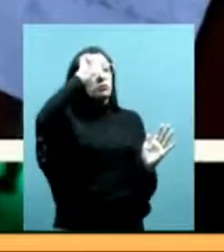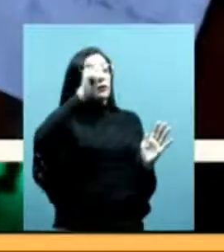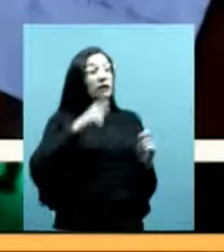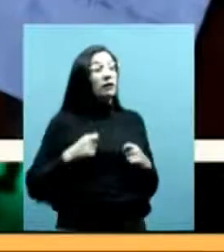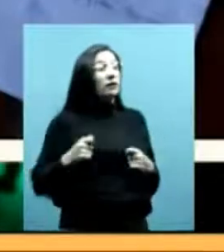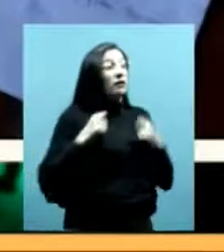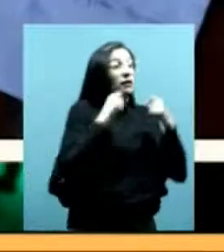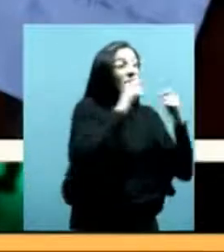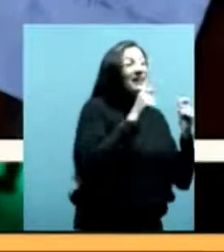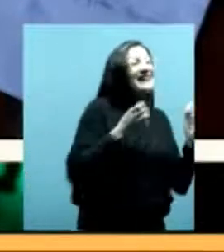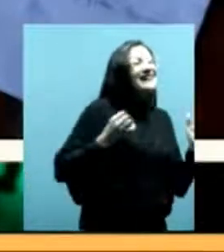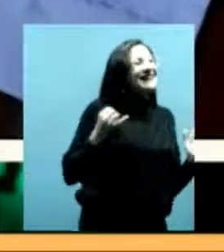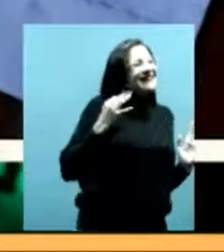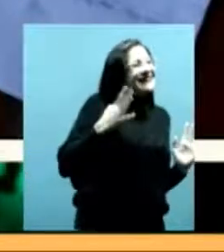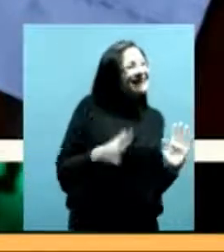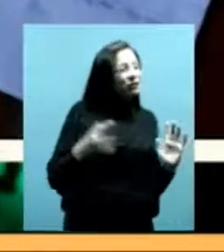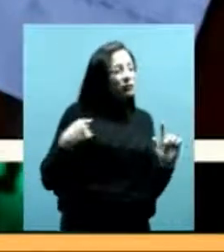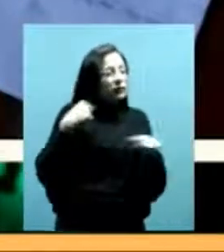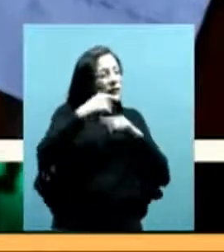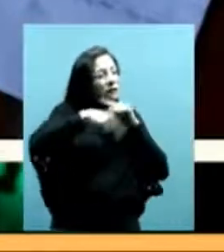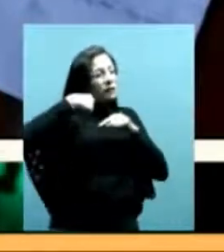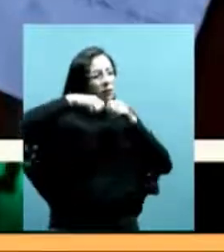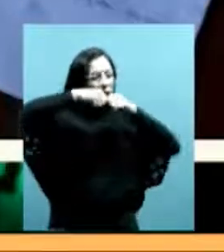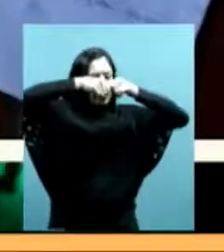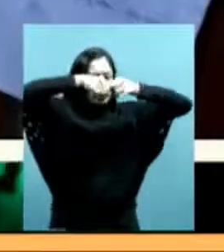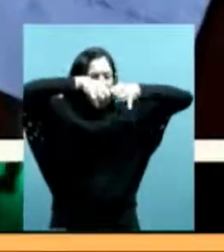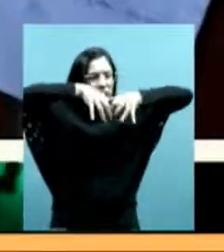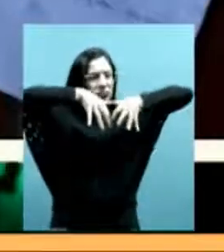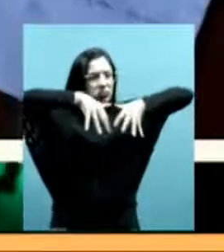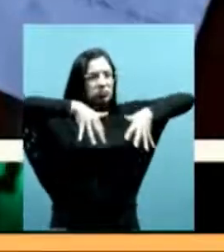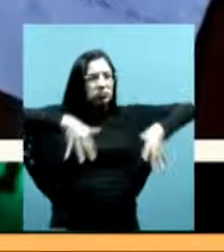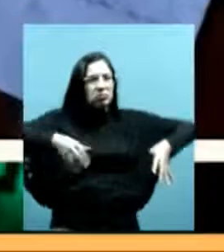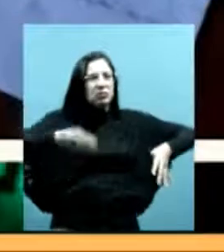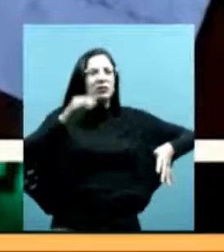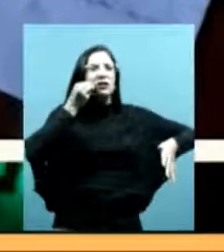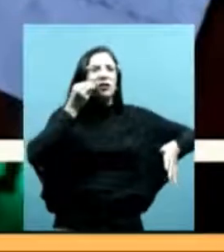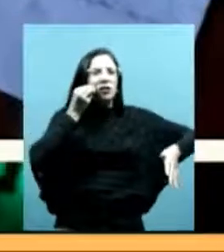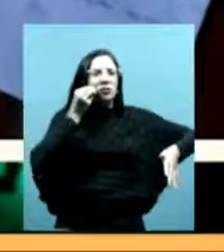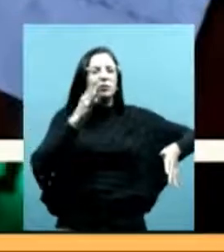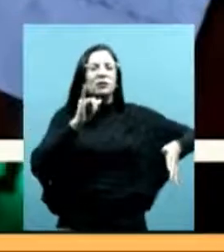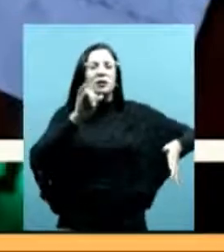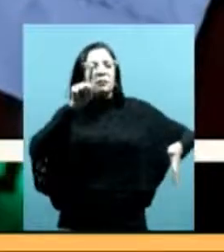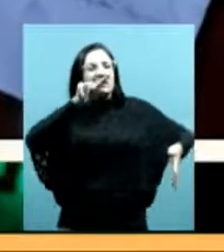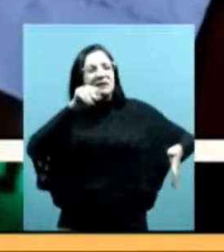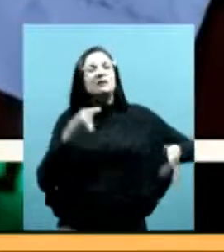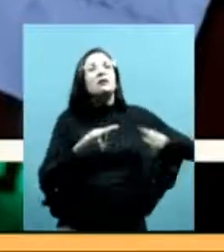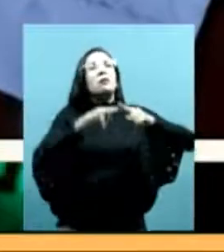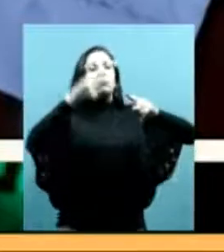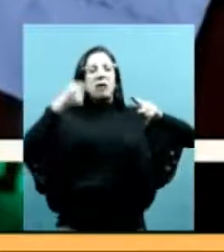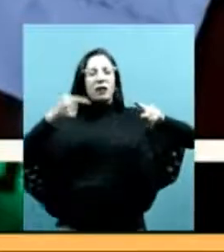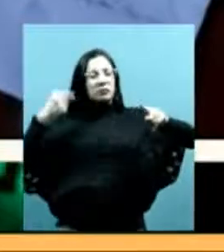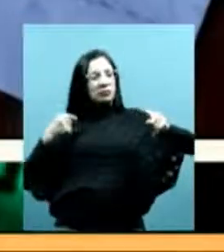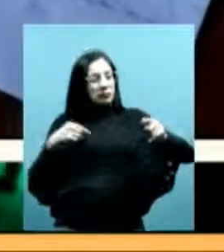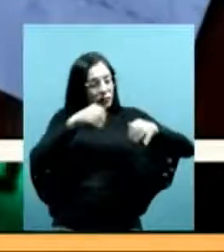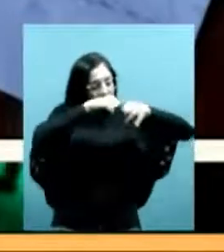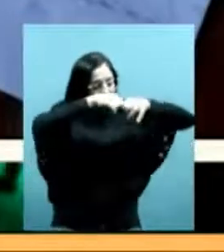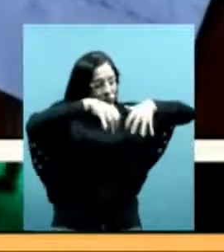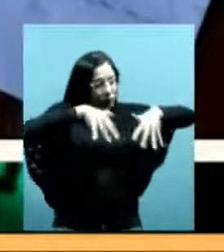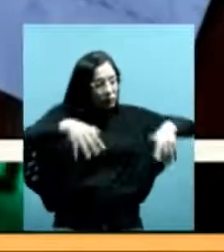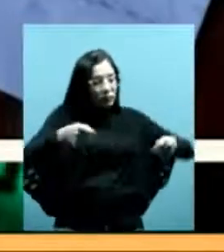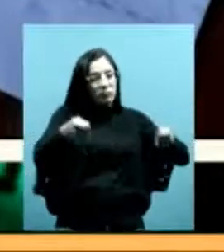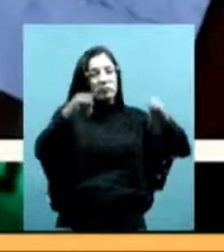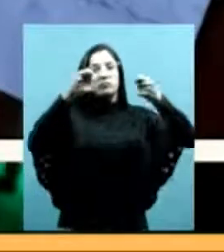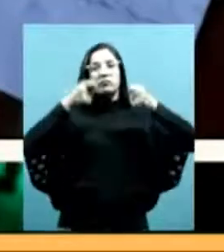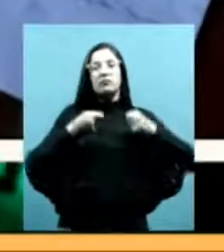ese árbol viajó más al sur en la Patagonia a conversar eso con su familia entonces cómo eso iba articulando con el presente